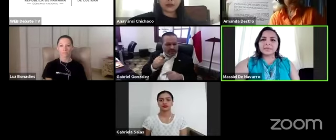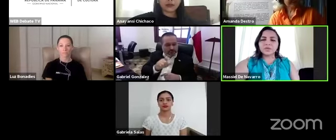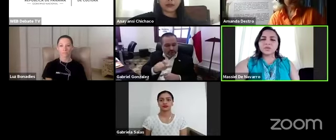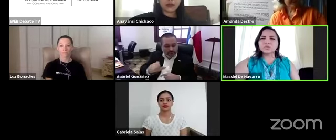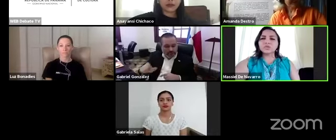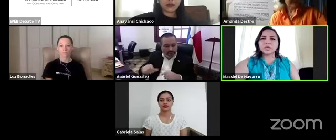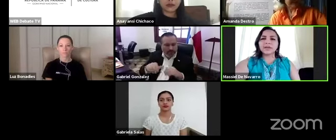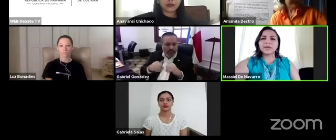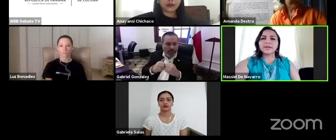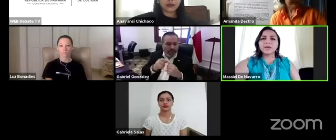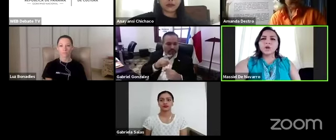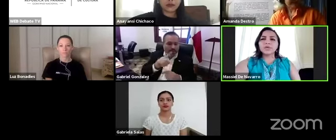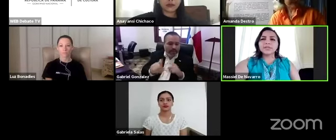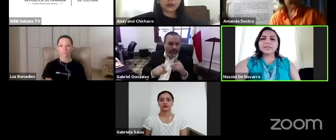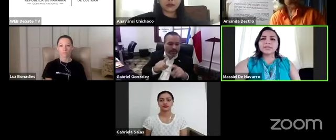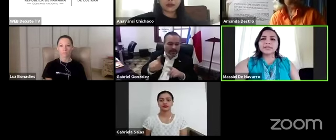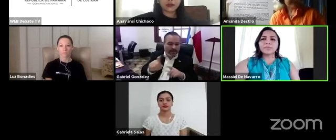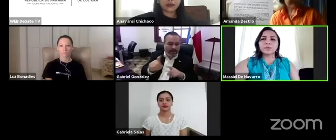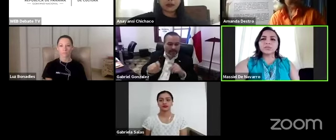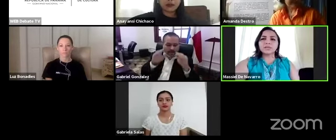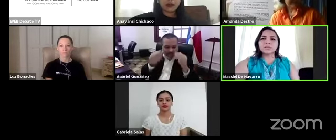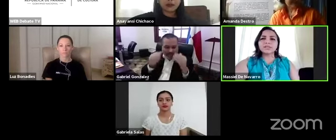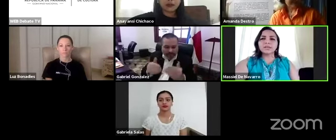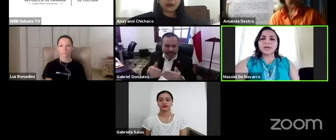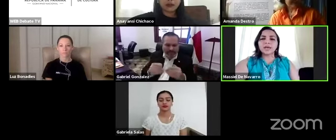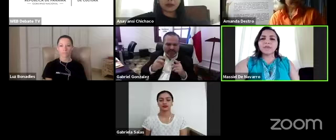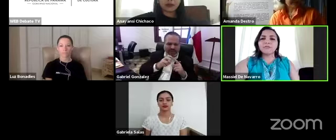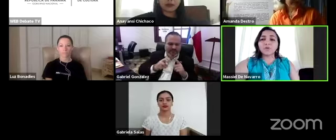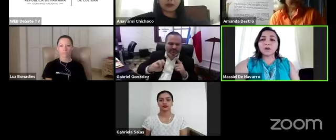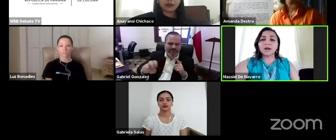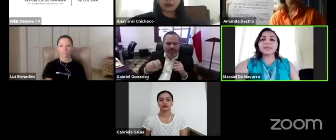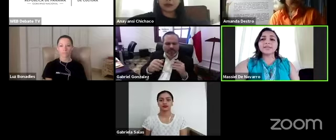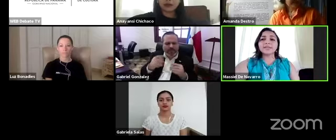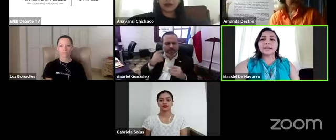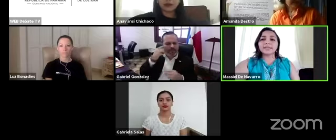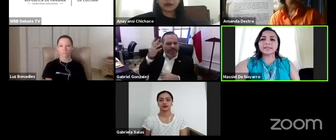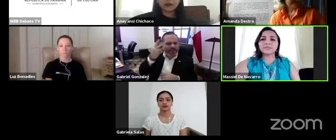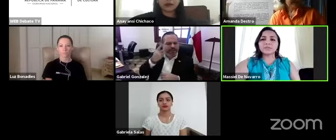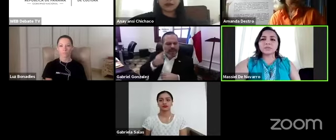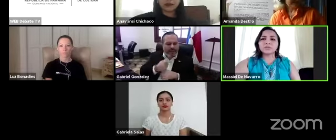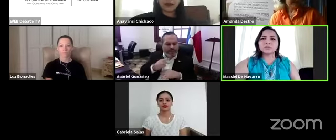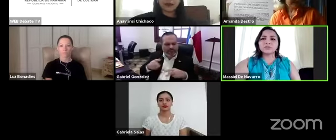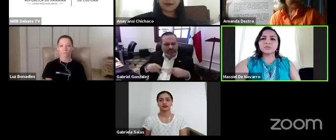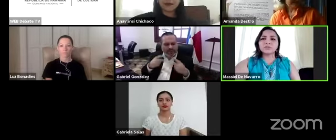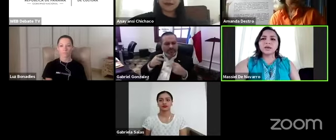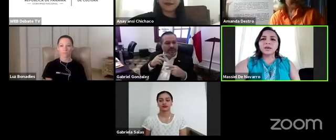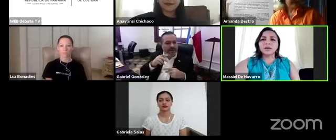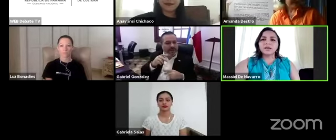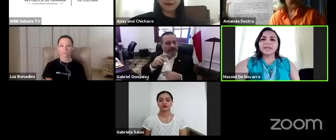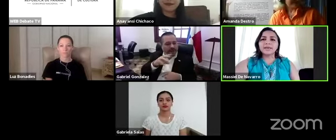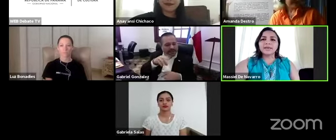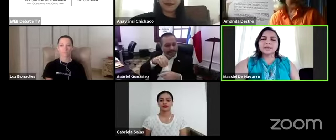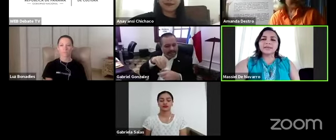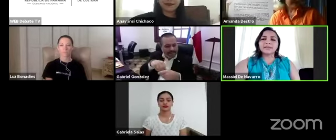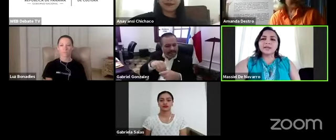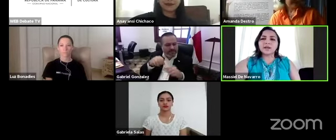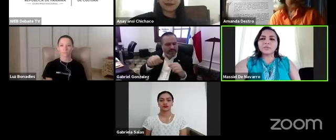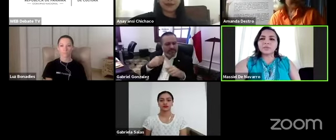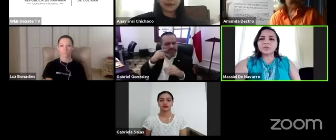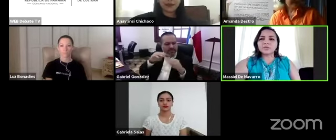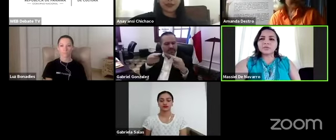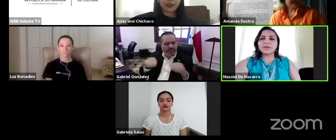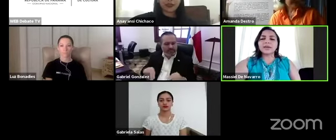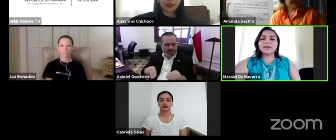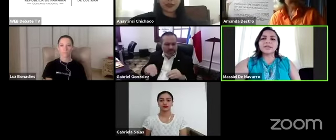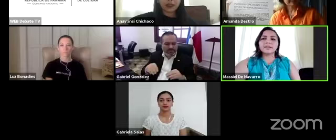también nos sugiere una serie de preguntas enfocadas a la transformación de la